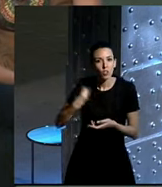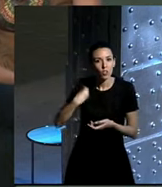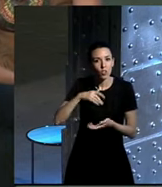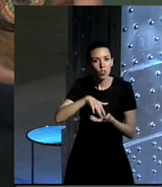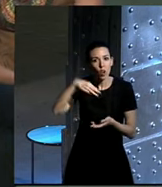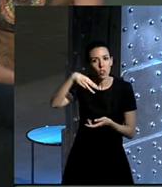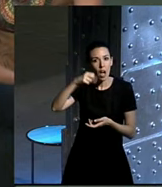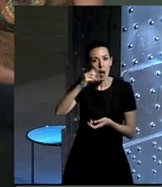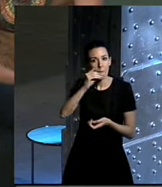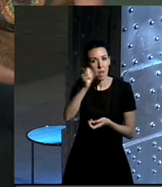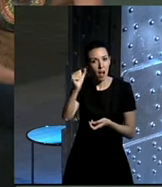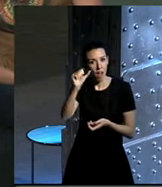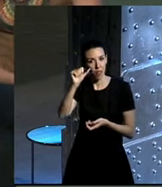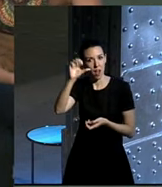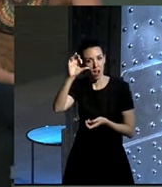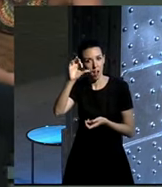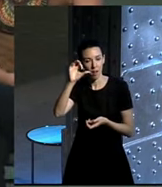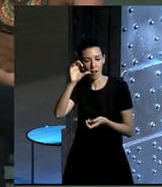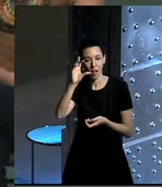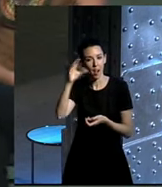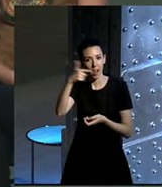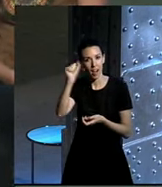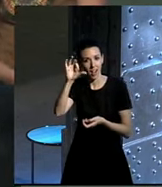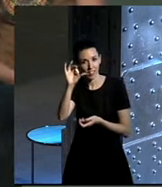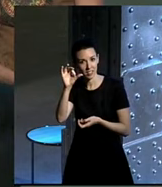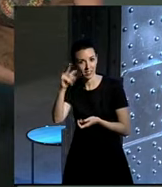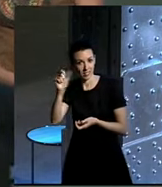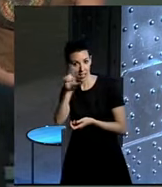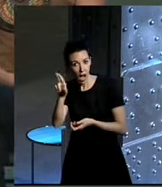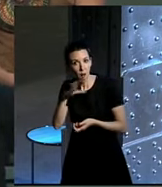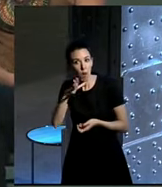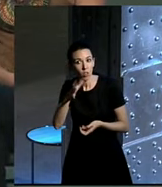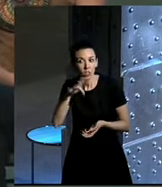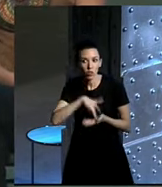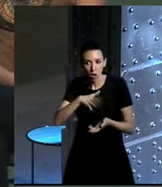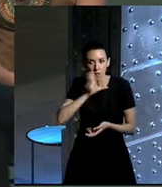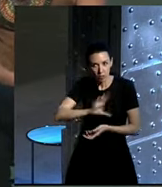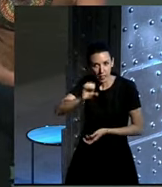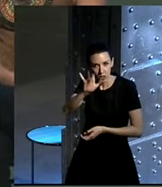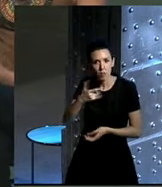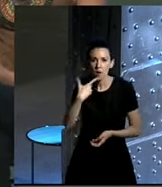Pues, ¿no te parece un destino bonito, no? Para llegar No, me parece un destino fantástico, pero al mismo tiempo complicado.